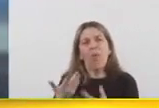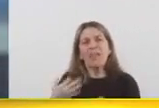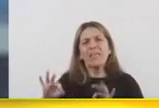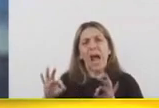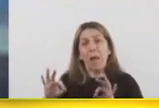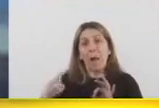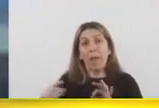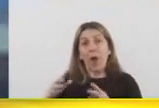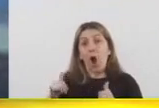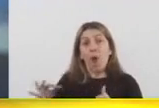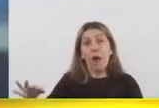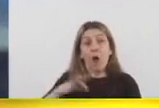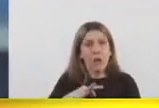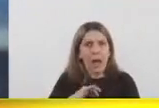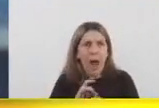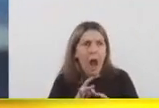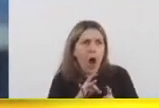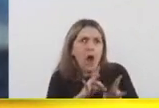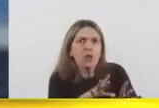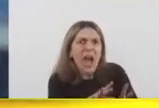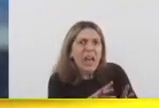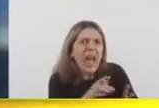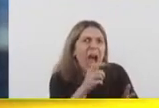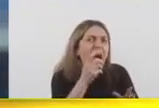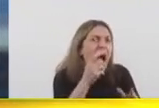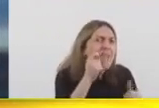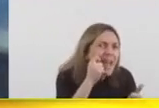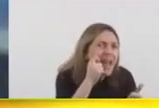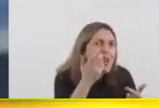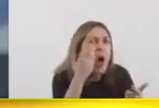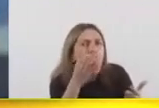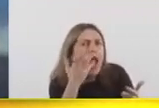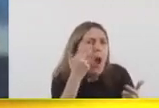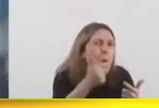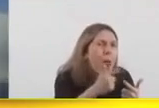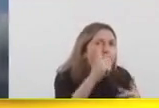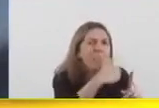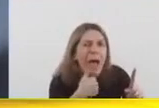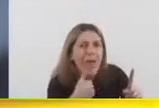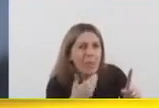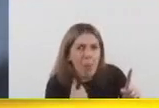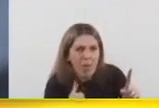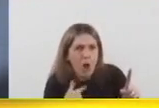contagiar a nuestros adultos mayores y cuidemos a nuestros abuelos y nuestras abuelas y a nuestros padres y a nuestras madres.